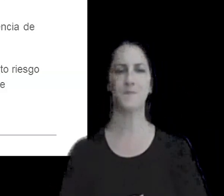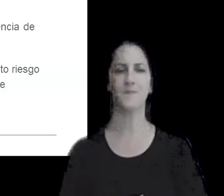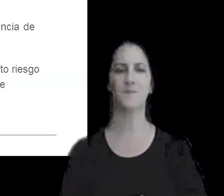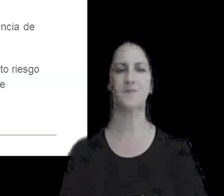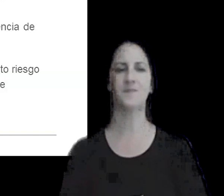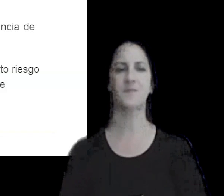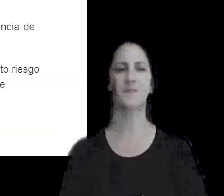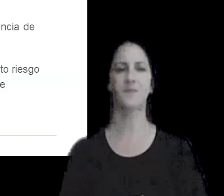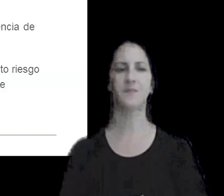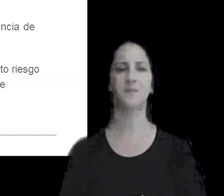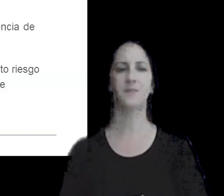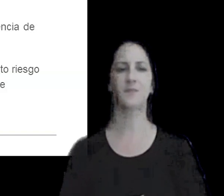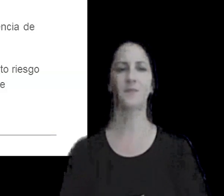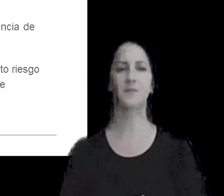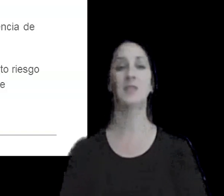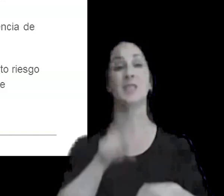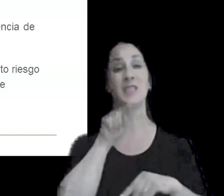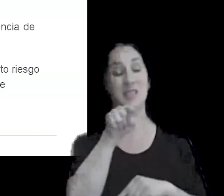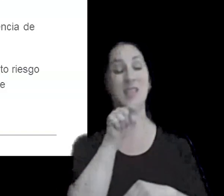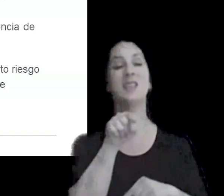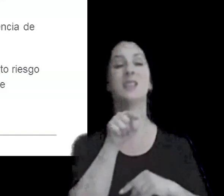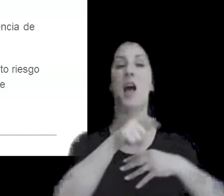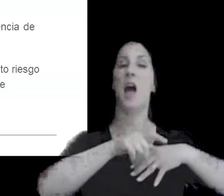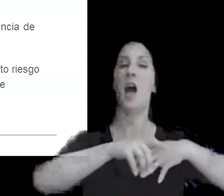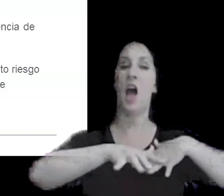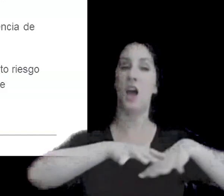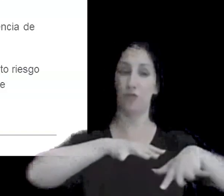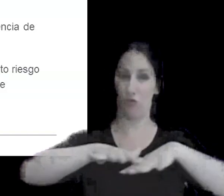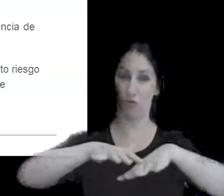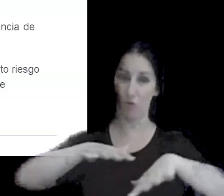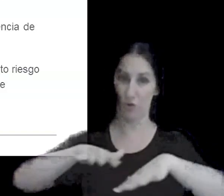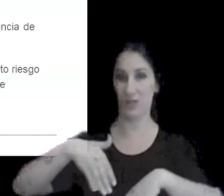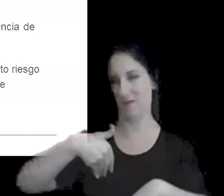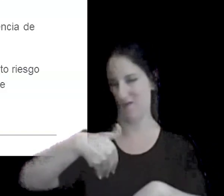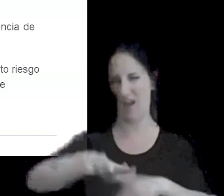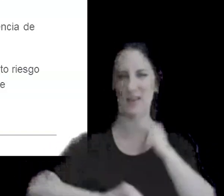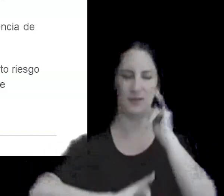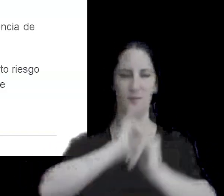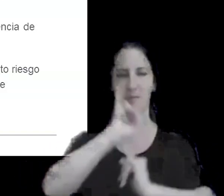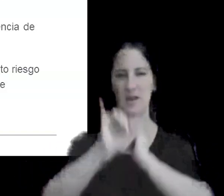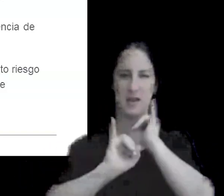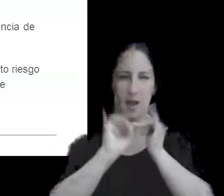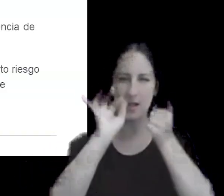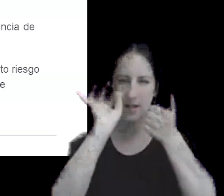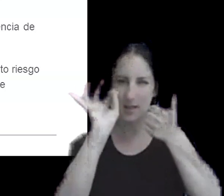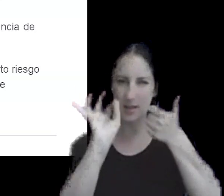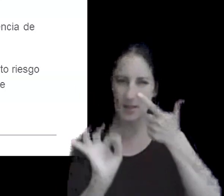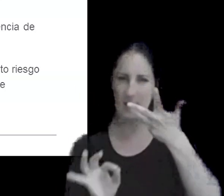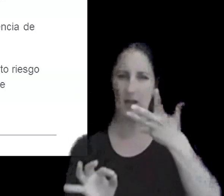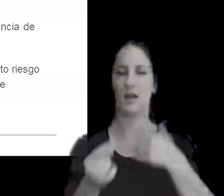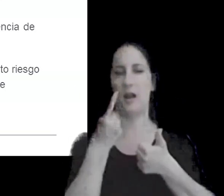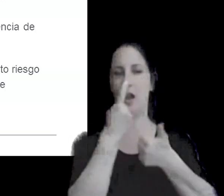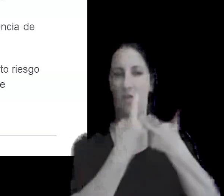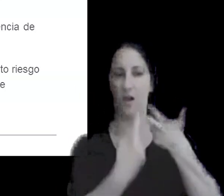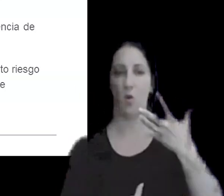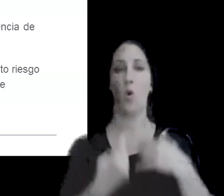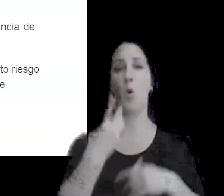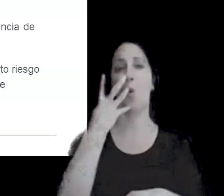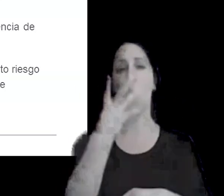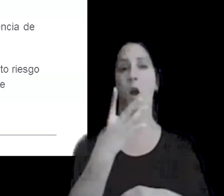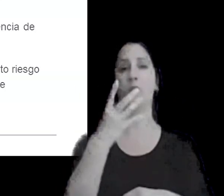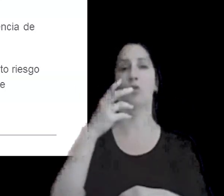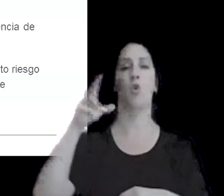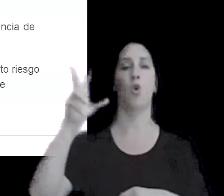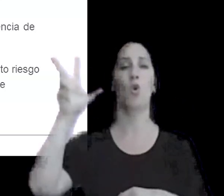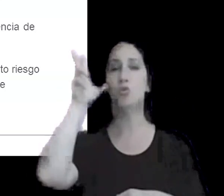consecuencia de las acciones que ahora las vamos a ver un poquito más en detalle las acciones 4 8 9